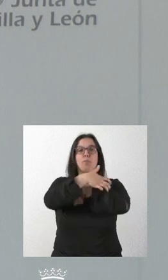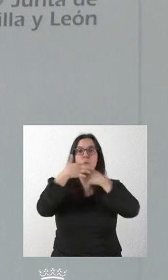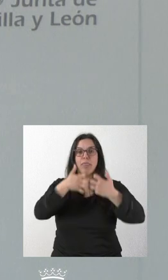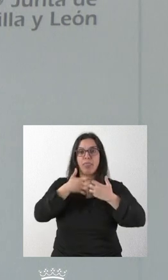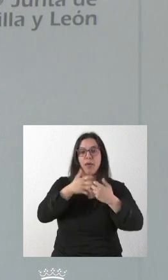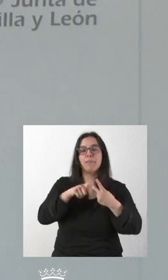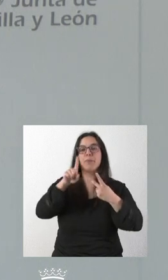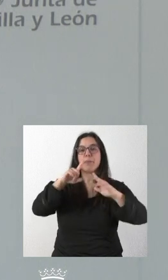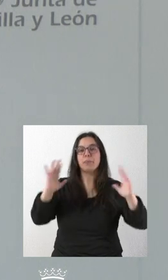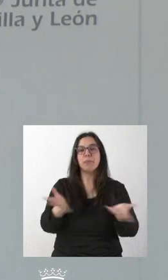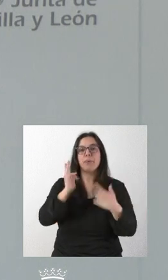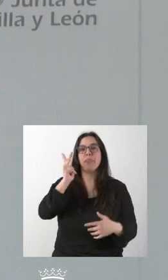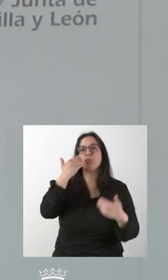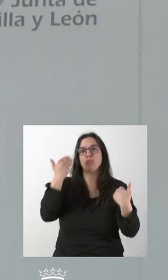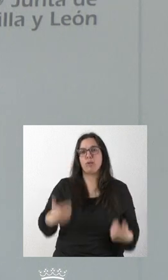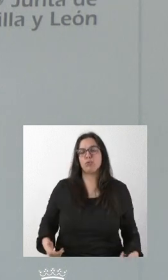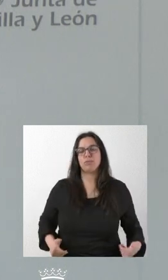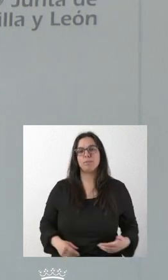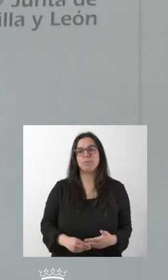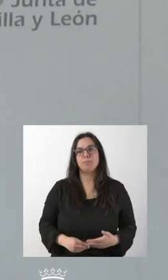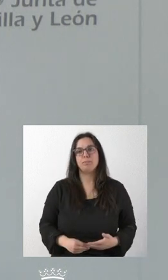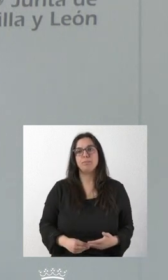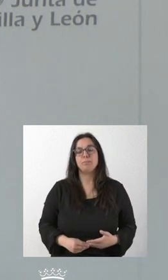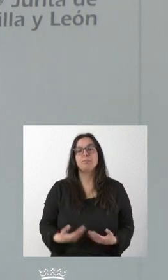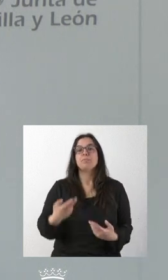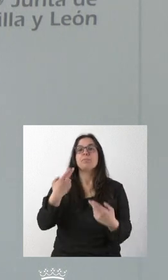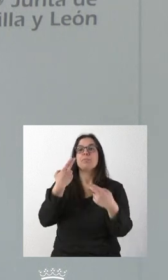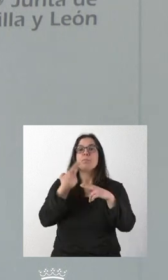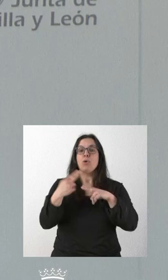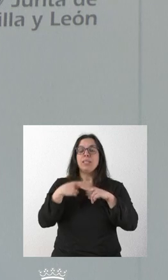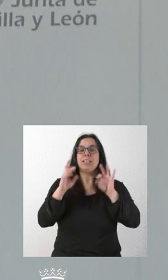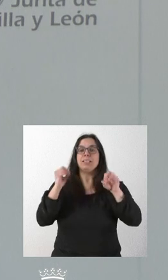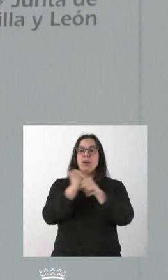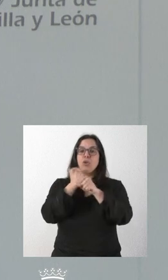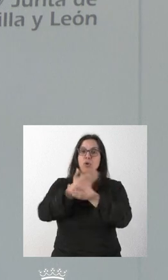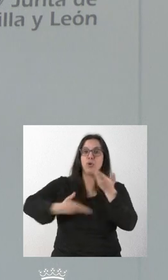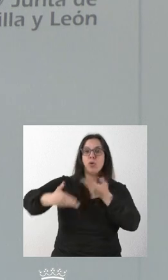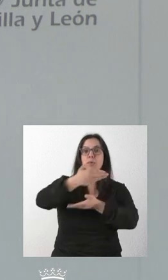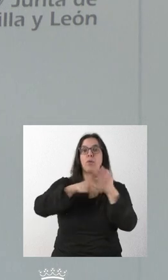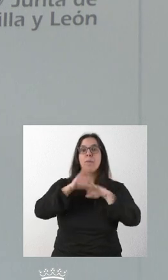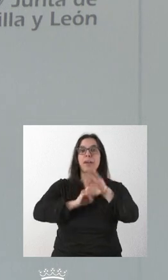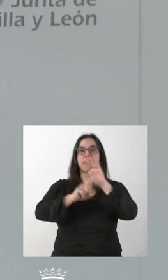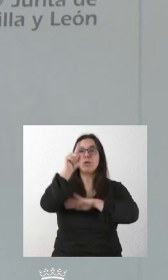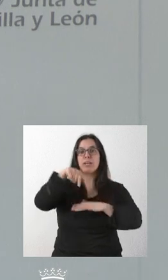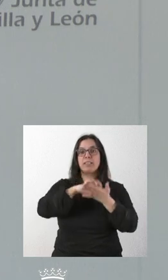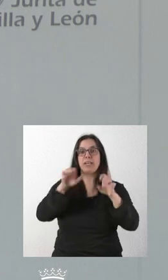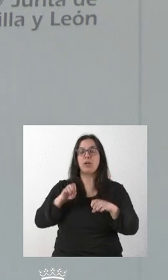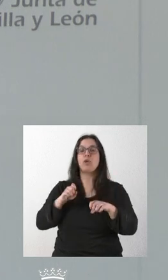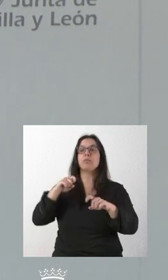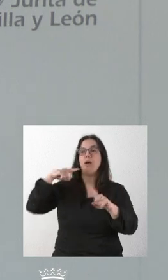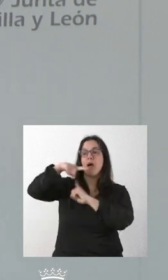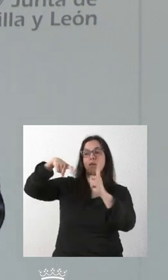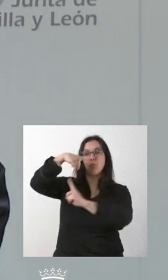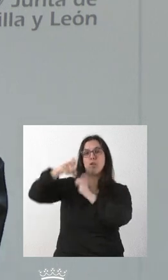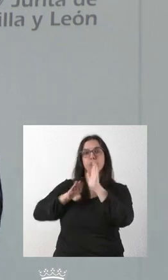promoción de los derechos humanos. Las políticas de cooperación y desarrollo en Castilla y León se han venido incrementando en los últimos ejercicios